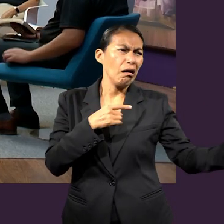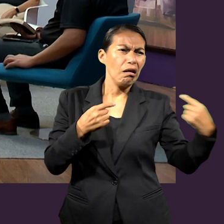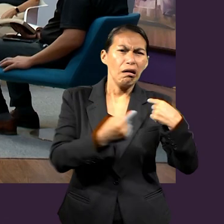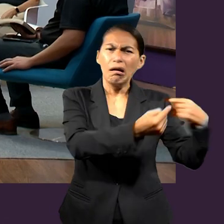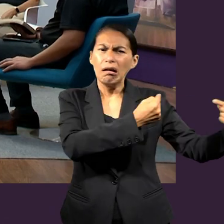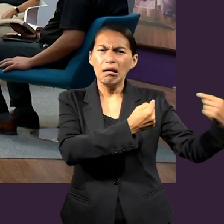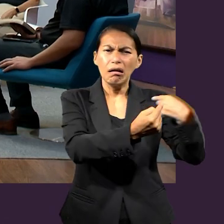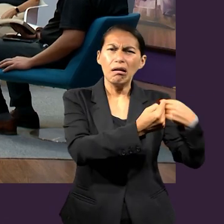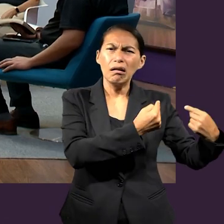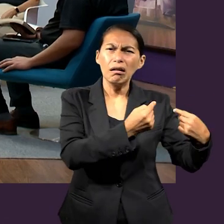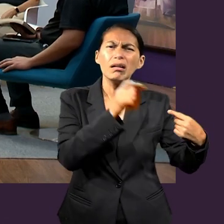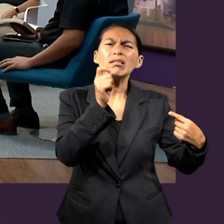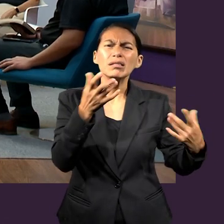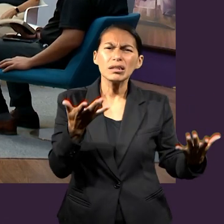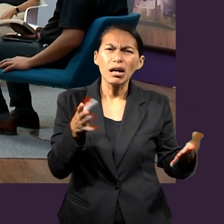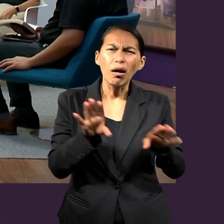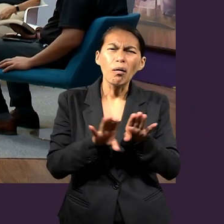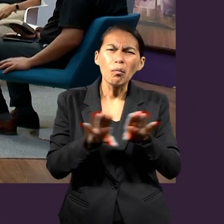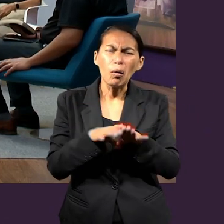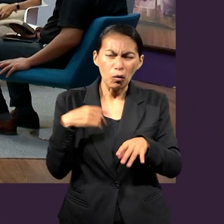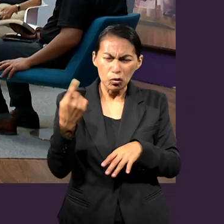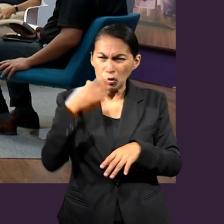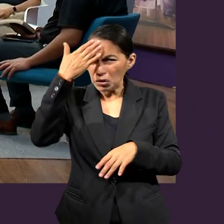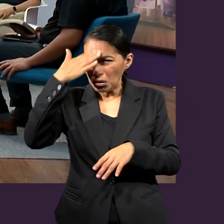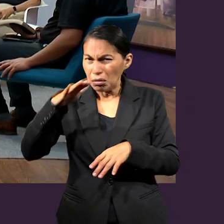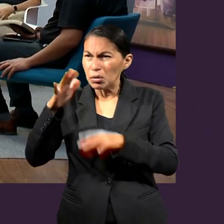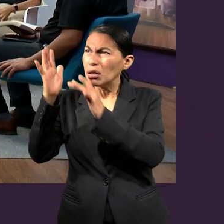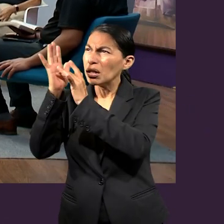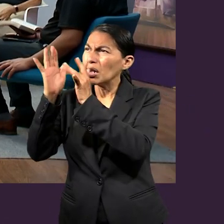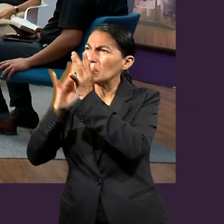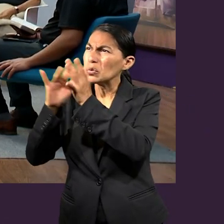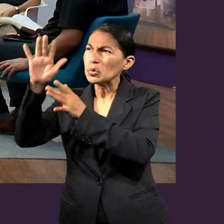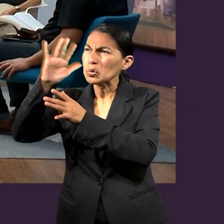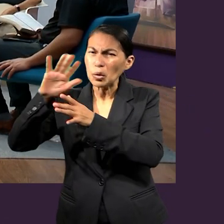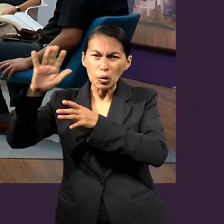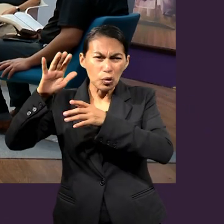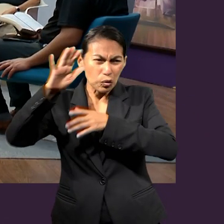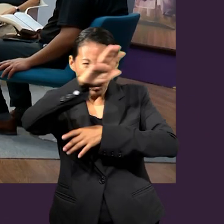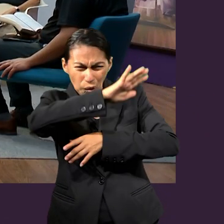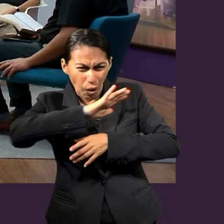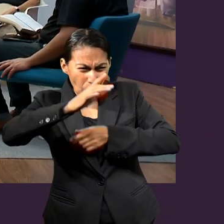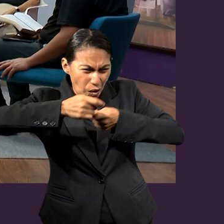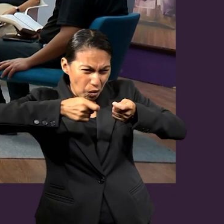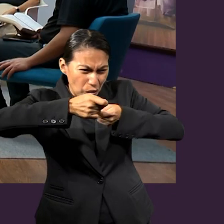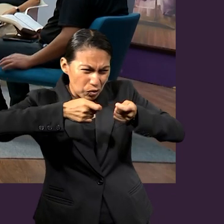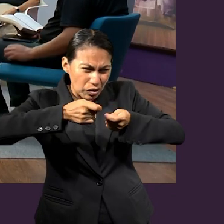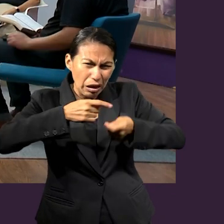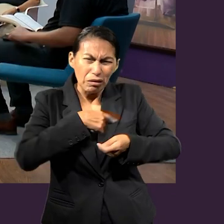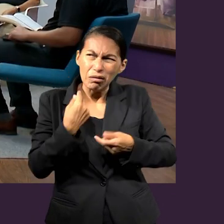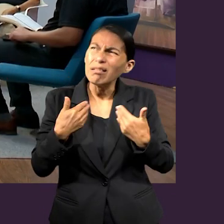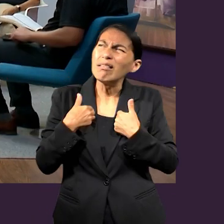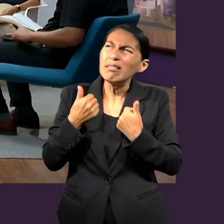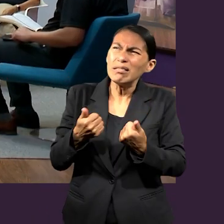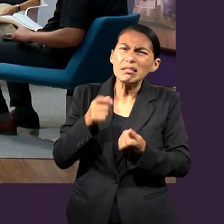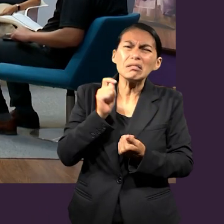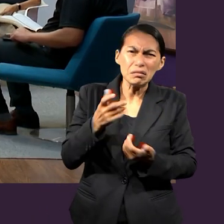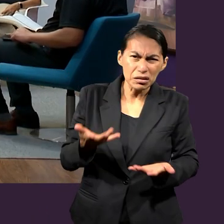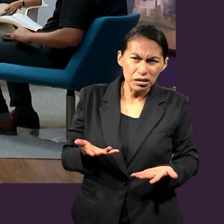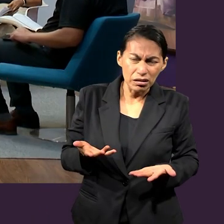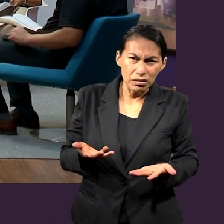a enfrentar nuestras luchas con el mal, el hecho de saber que Cristo tiene el control, aún sobre esos principados?